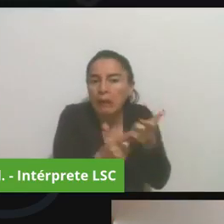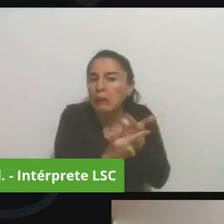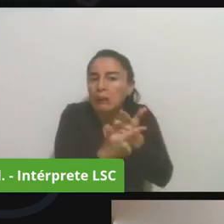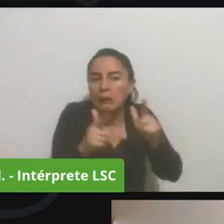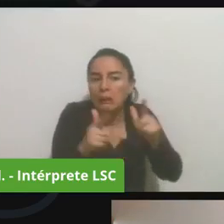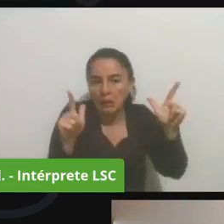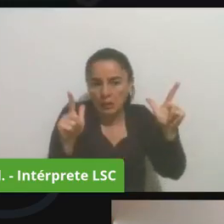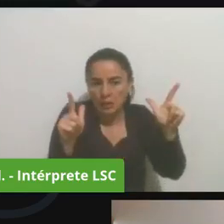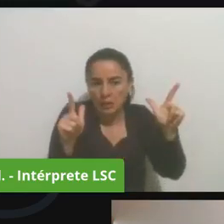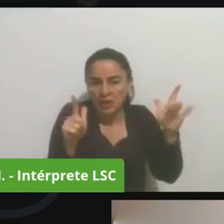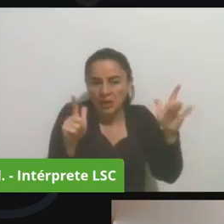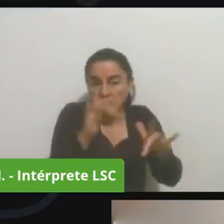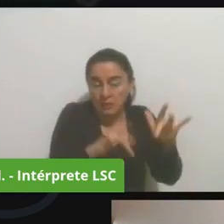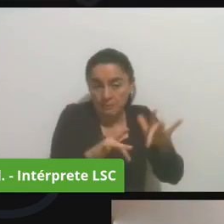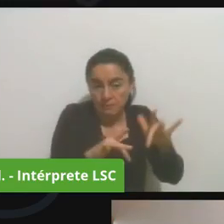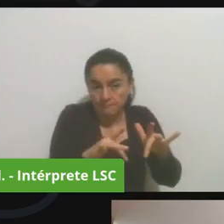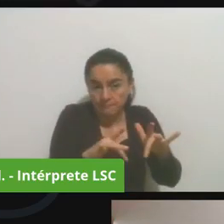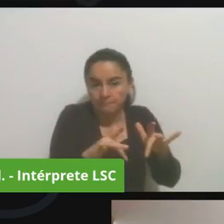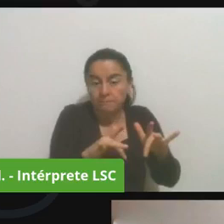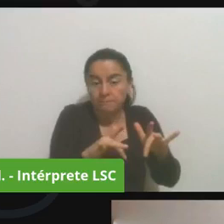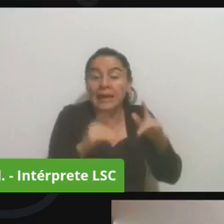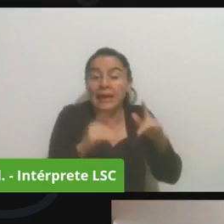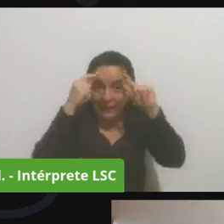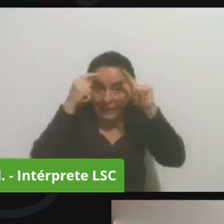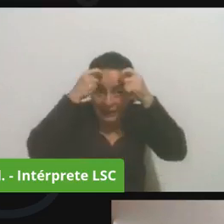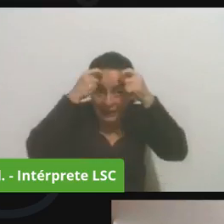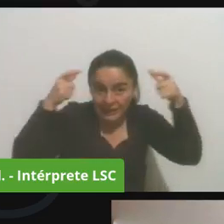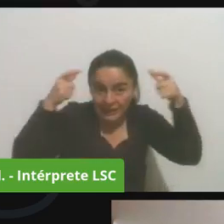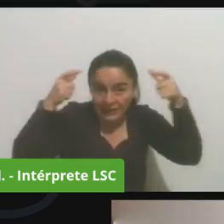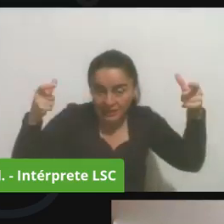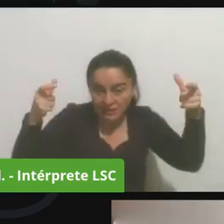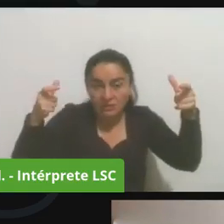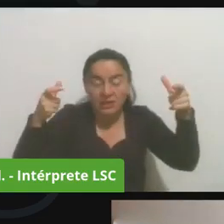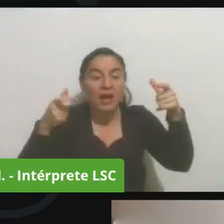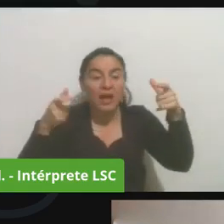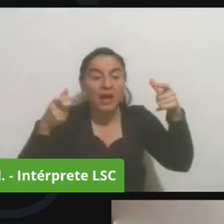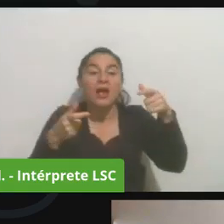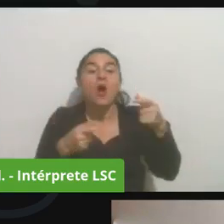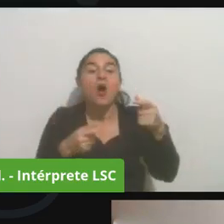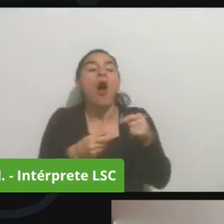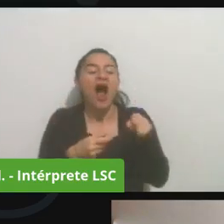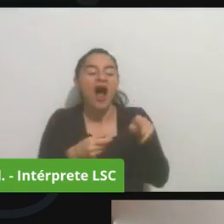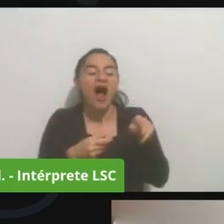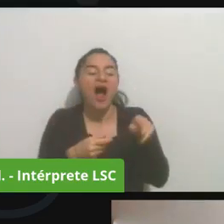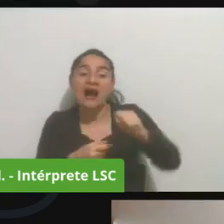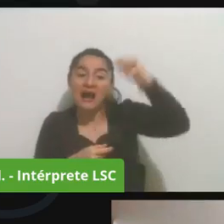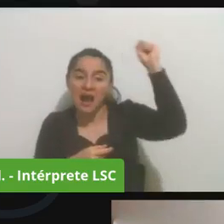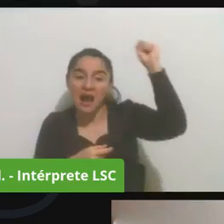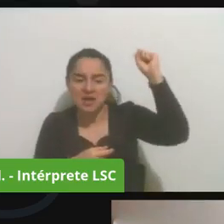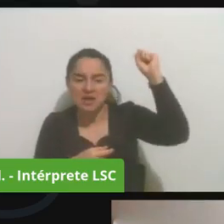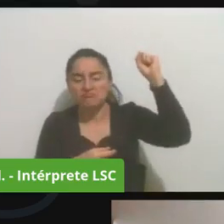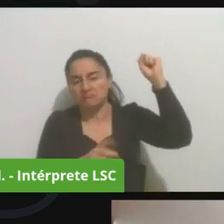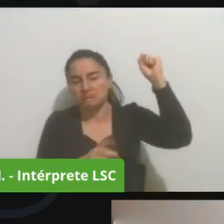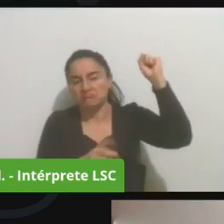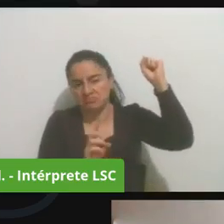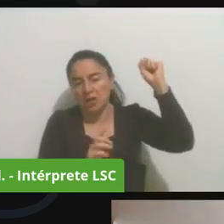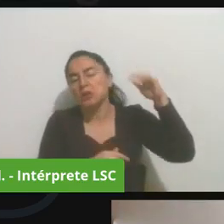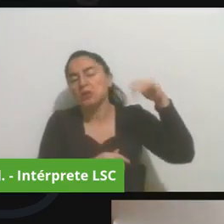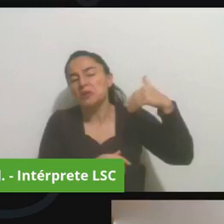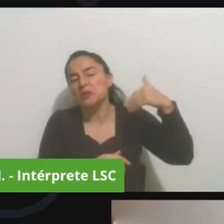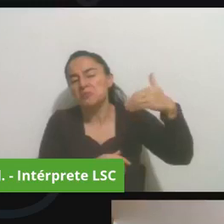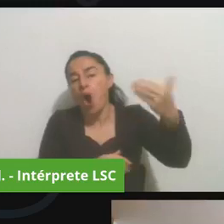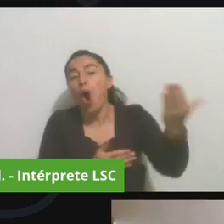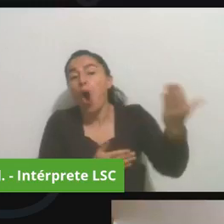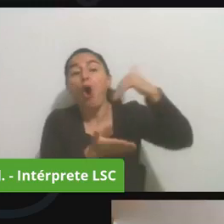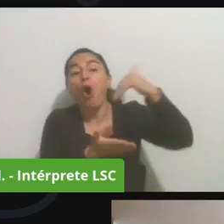ha establecido que no hay reelección y que no o sí que no puede haber al menos reelección inmediata por ejemplo en el caso de las